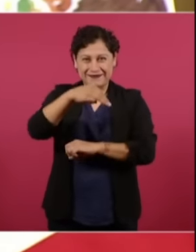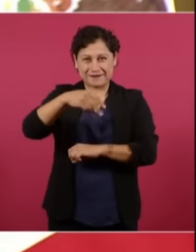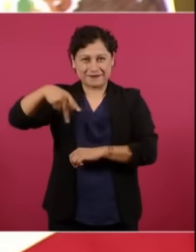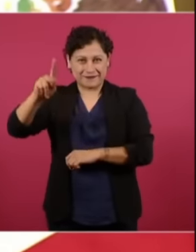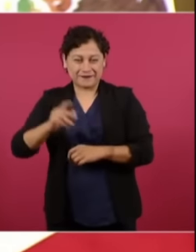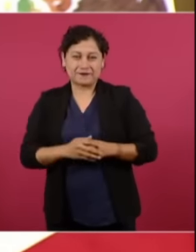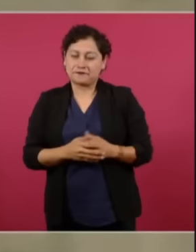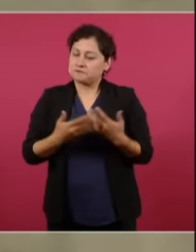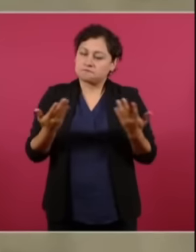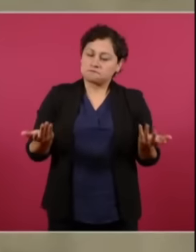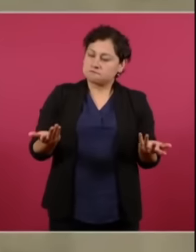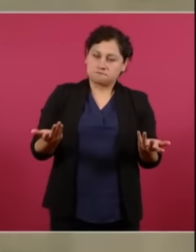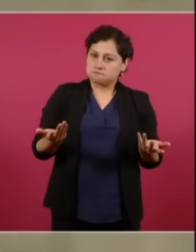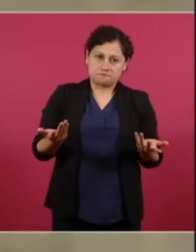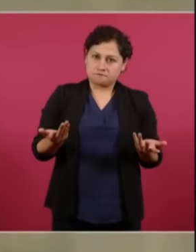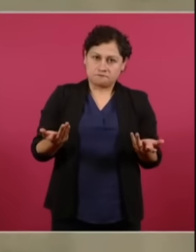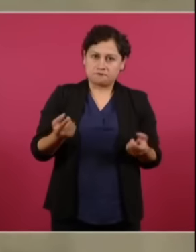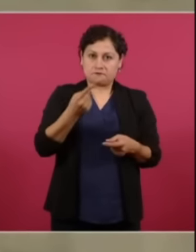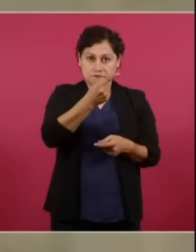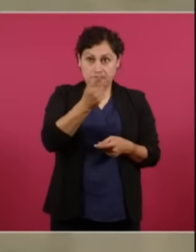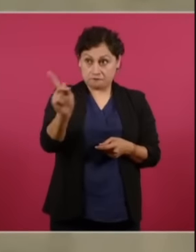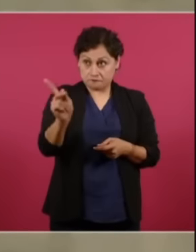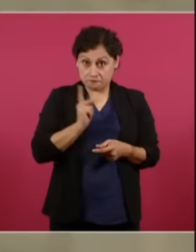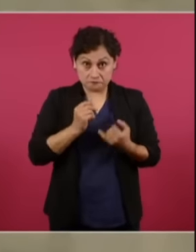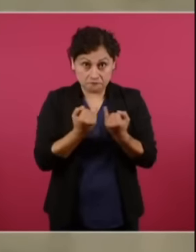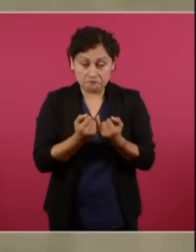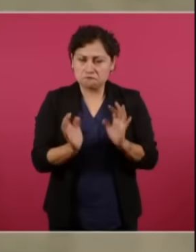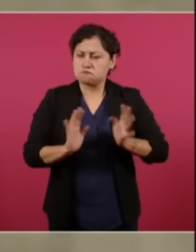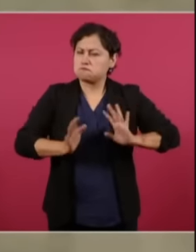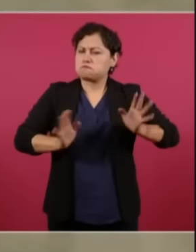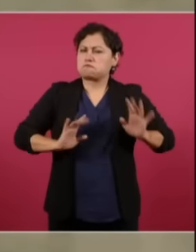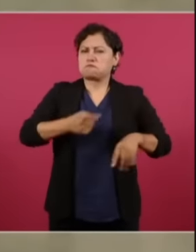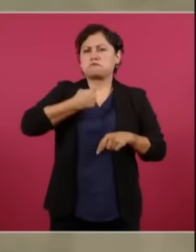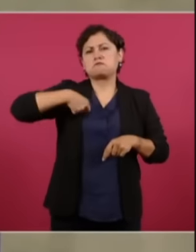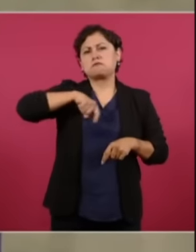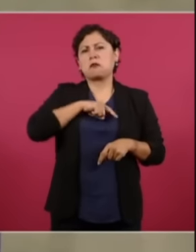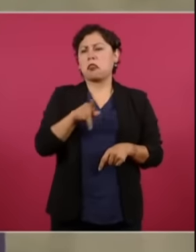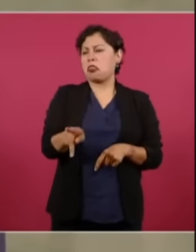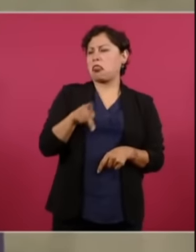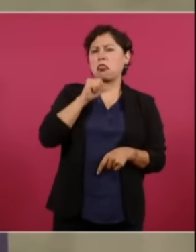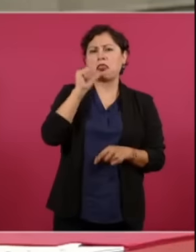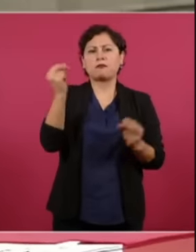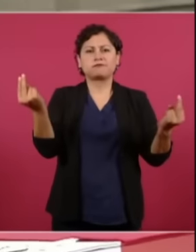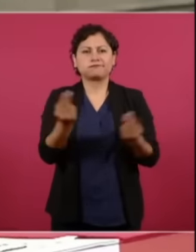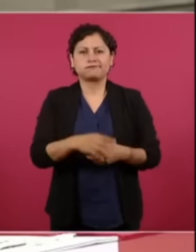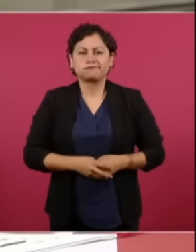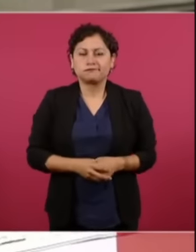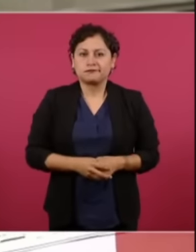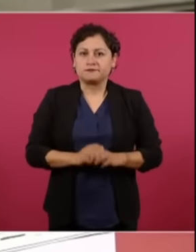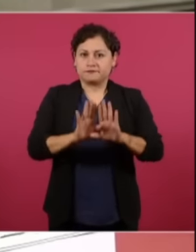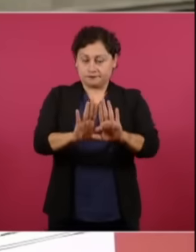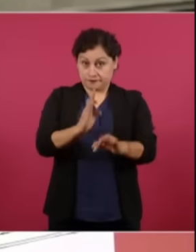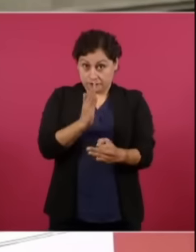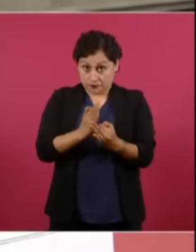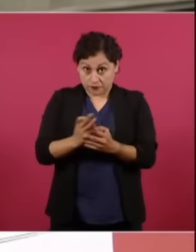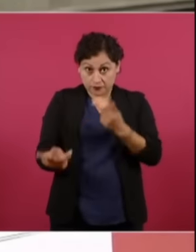entonces para que no nos vayan a acusar de eso que además nosotros no necesitamos autoengañarnos a ver que levanten la